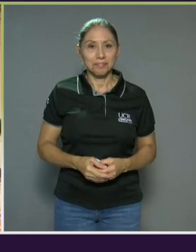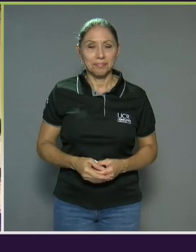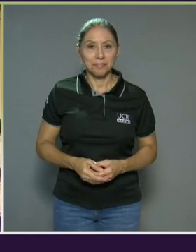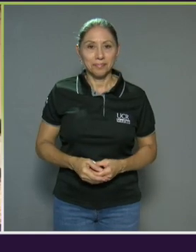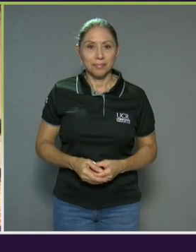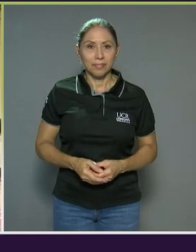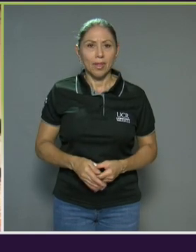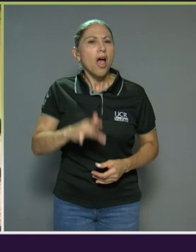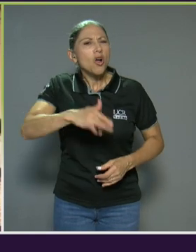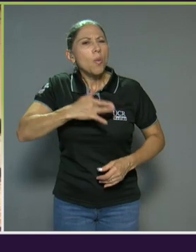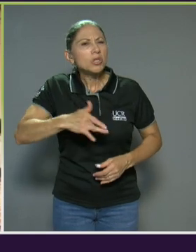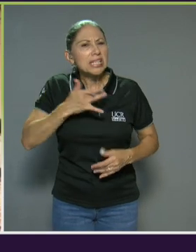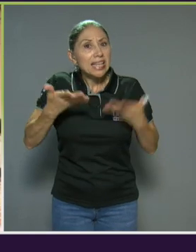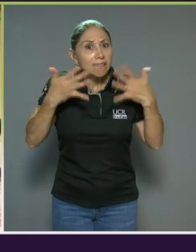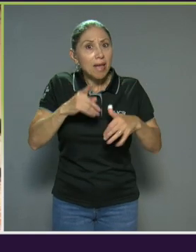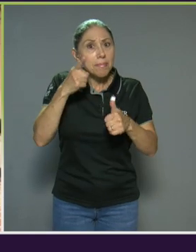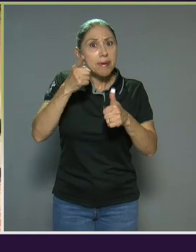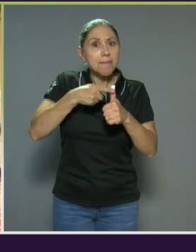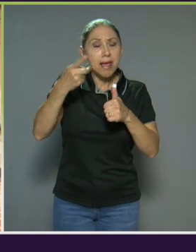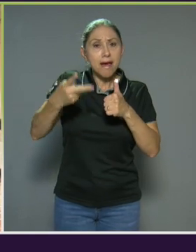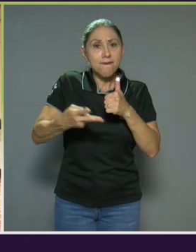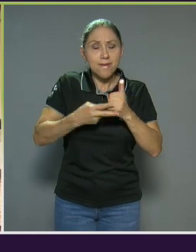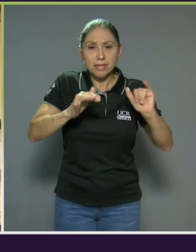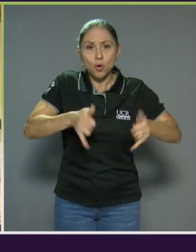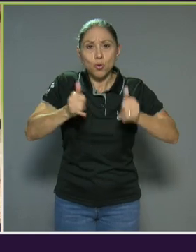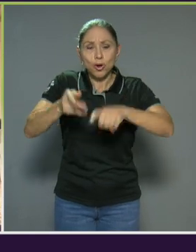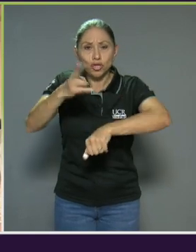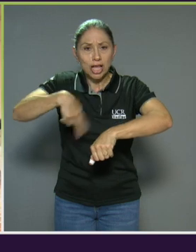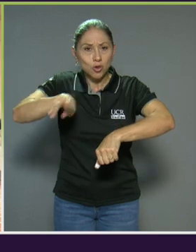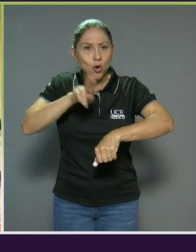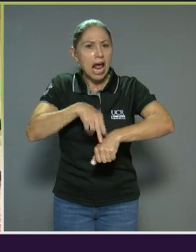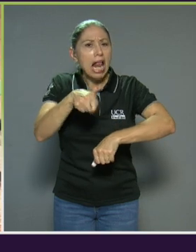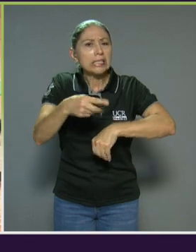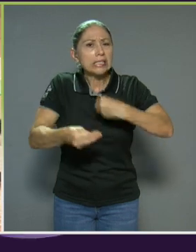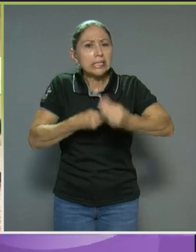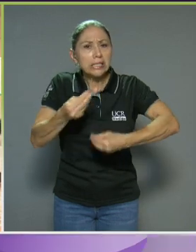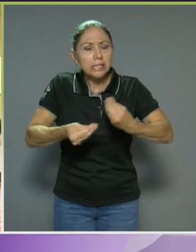¿Cómo se siente después de su primer partido en los Juegos Nacionales? ¿Qué le pareció?